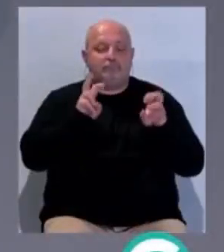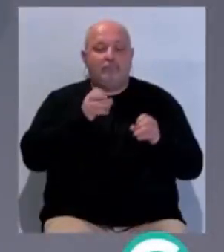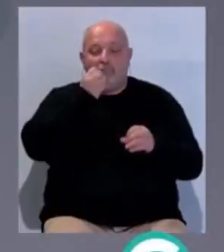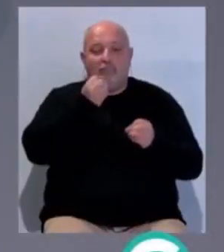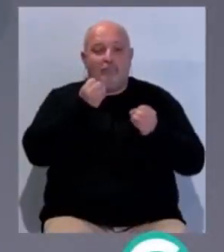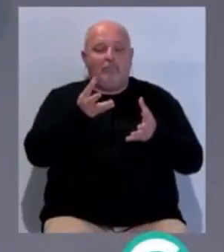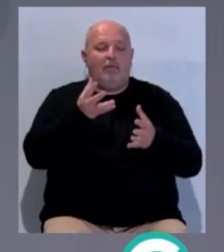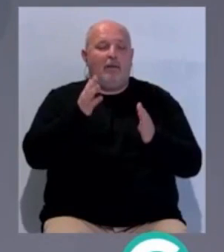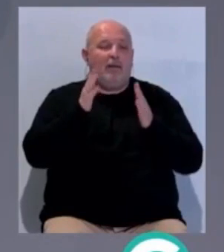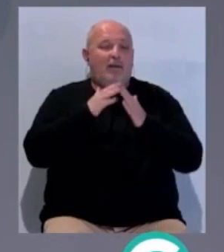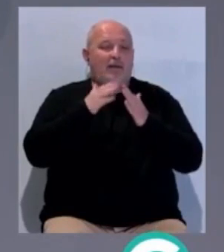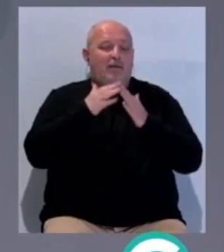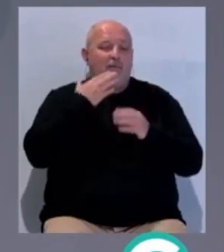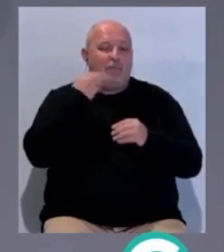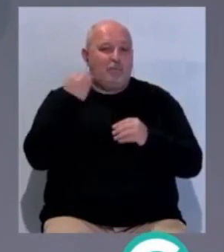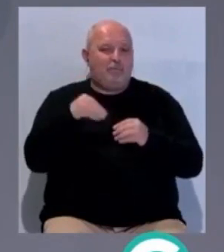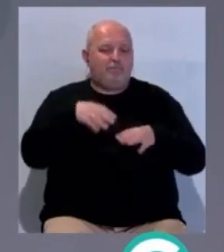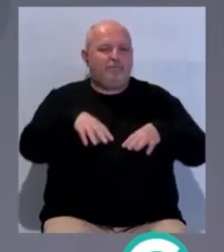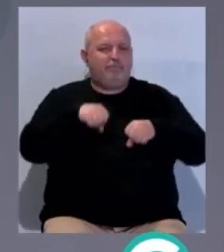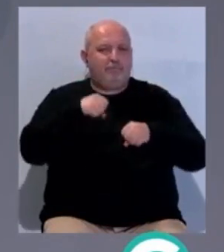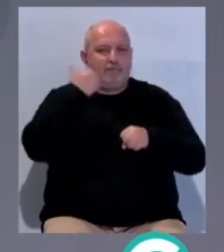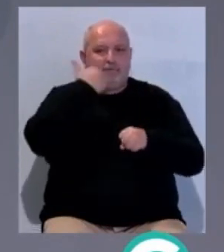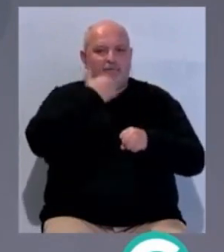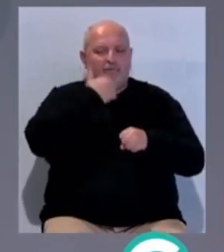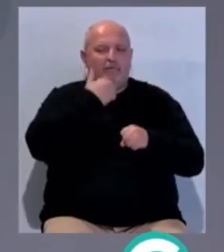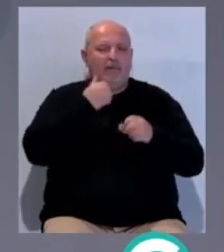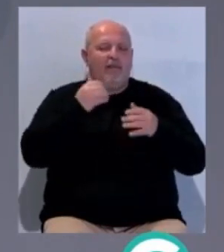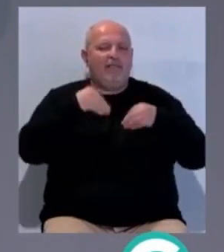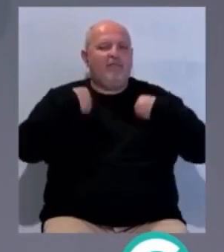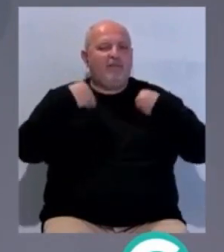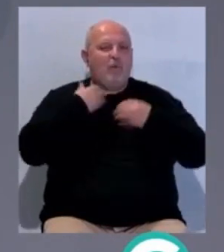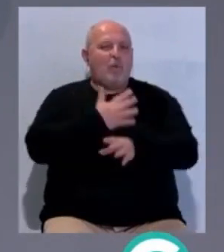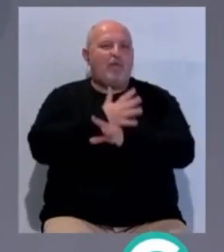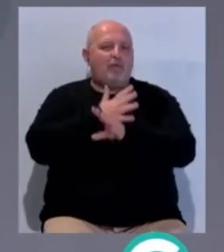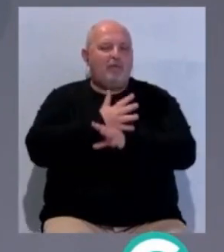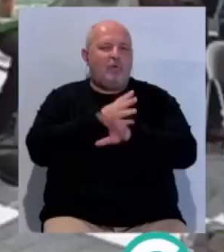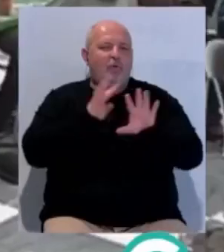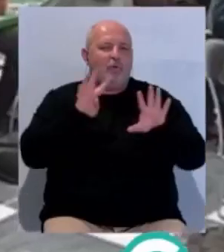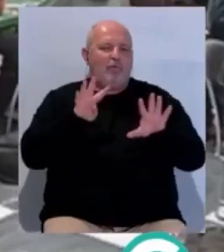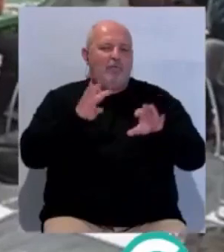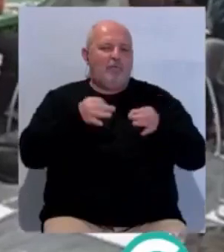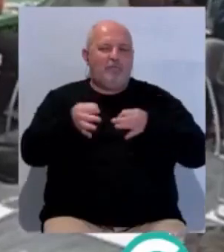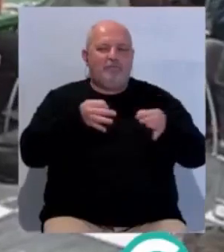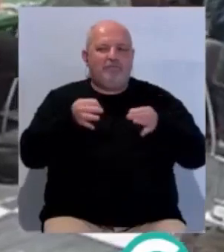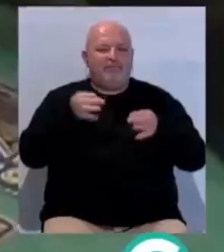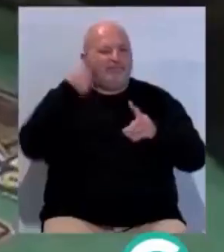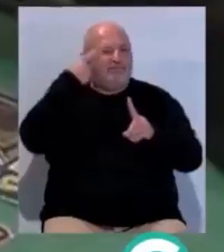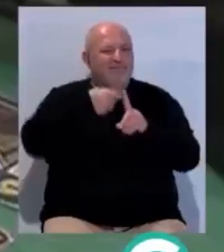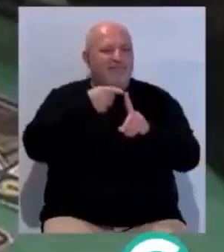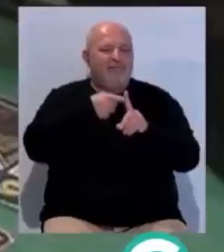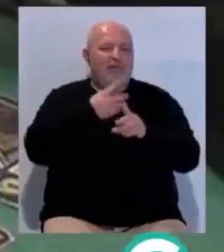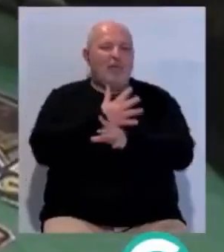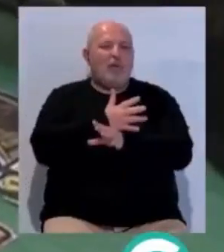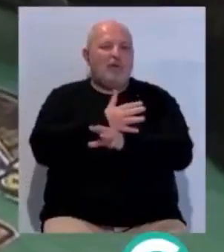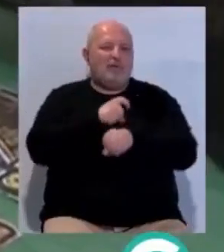La casa de la juventud acoge este sábado. Diviértete jugando con Mueve Ficha, una jornada dedicada a